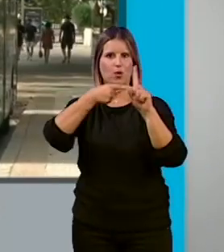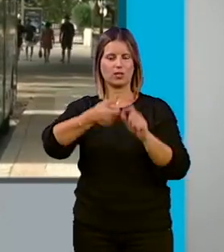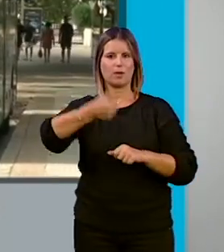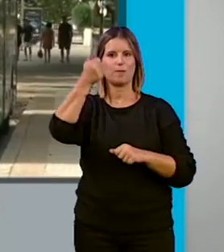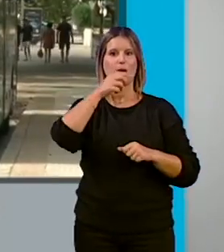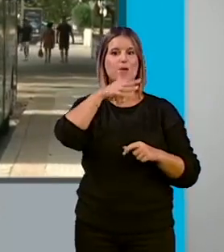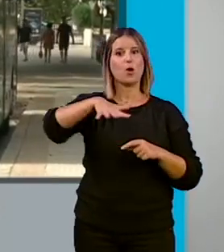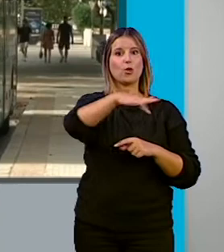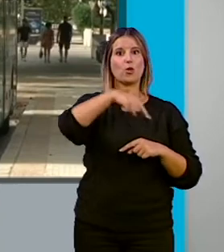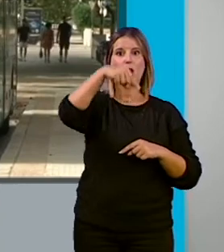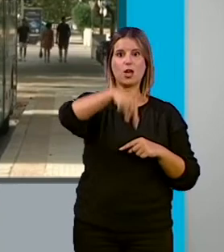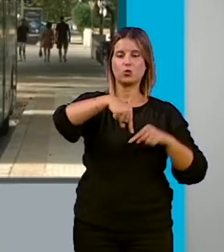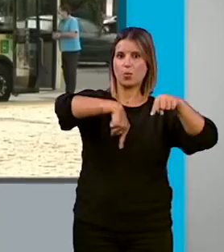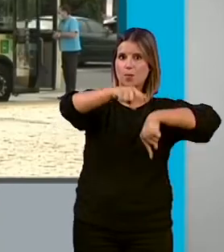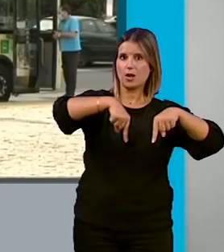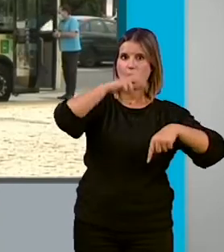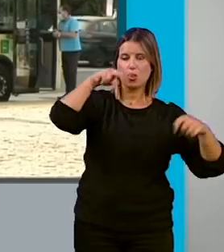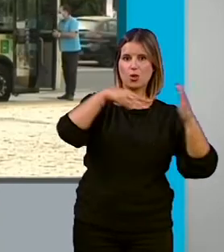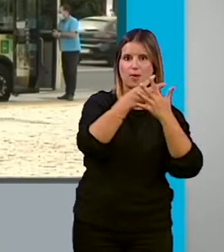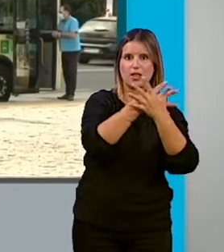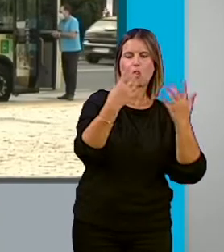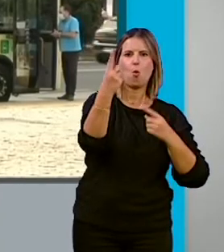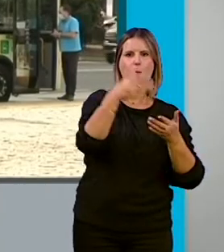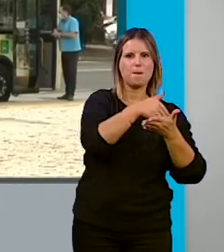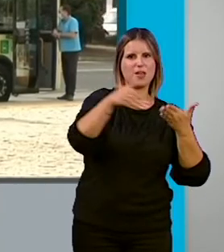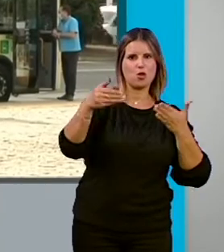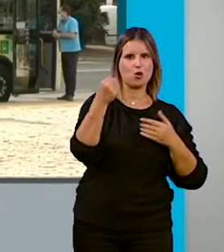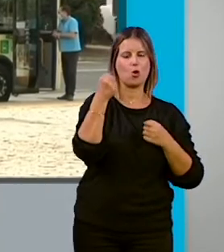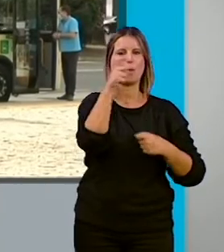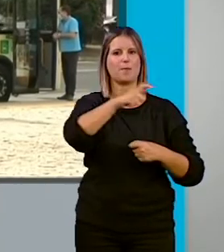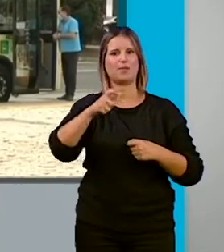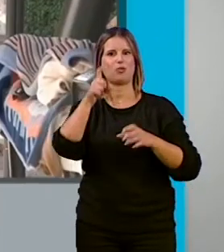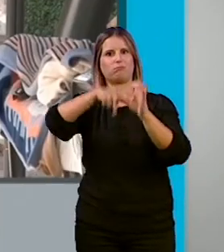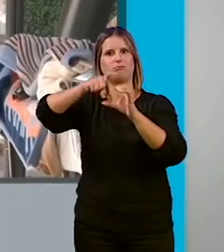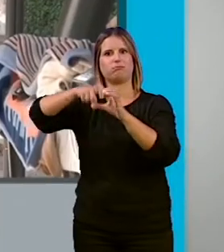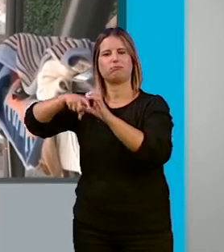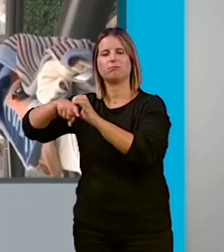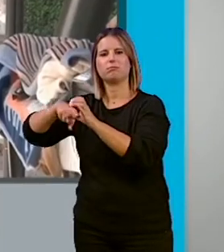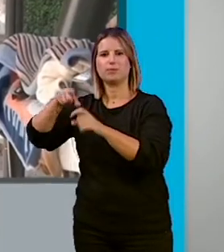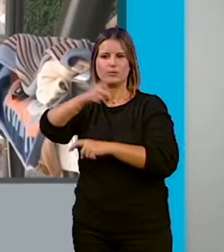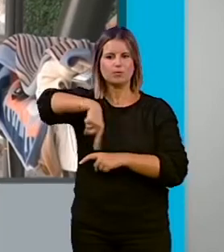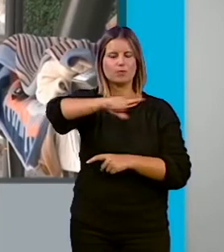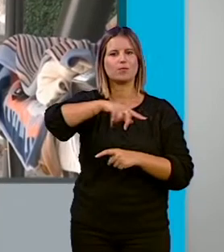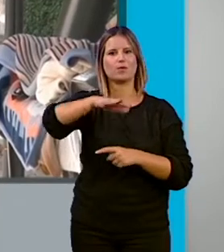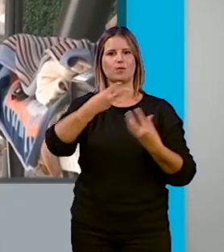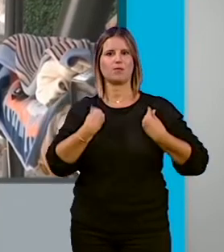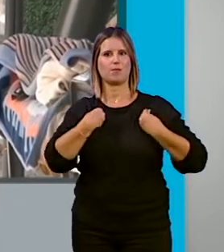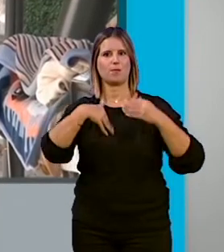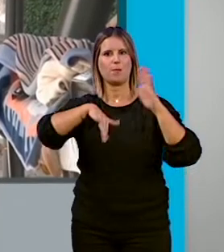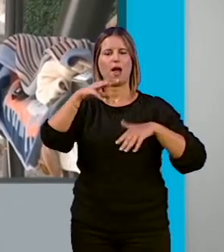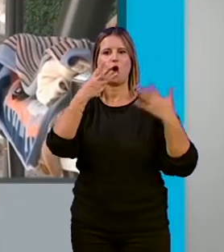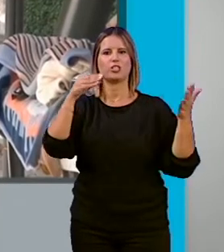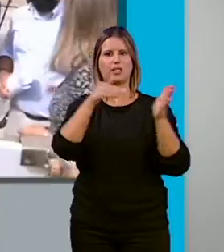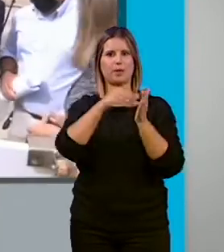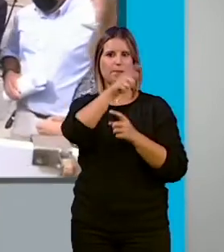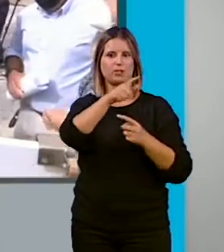sur metropolitana contaron en 2019 con más de un millón de viajeros, dando servicios a municipios de la zona sur del área metropolitana con más de 80.000 residentes